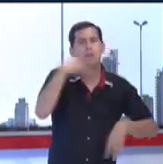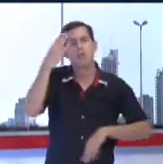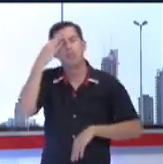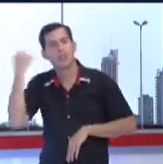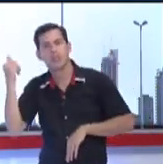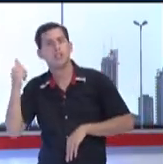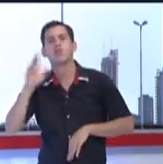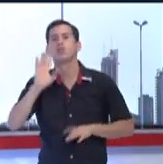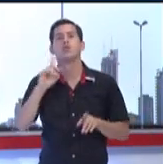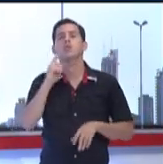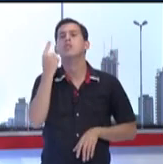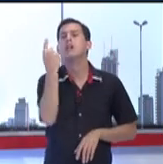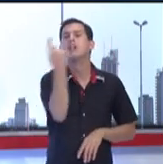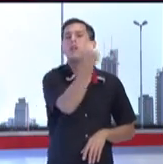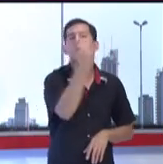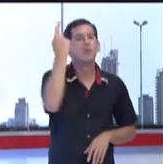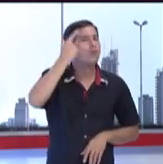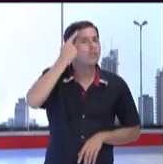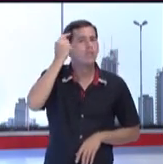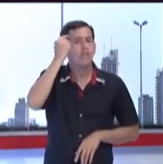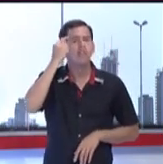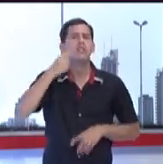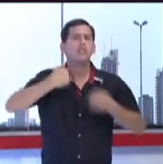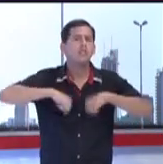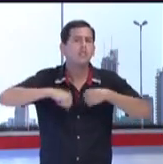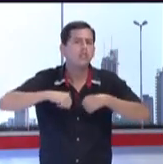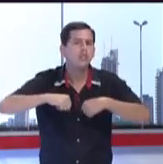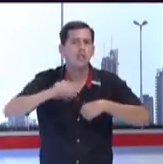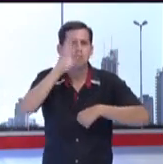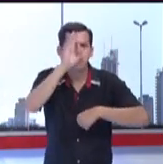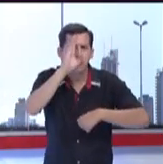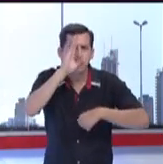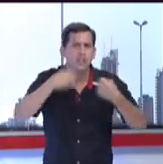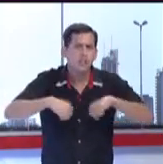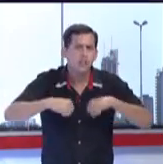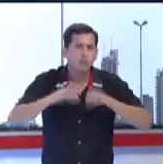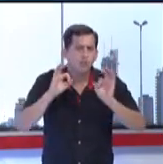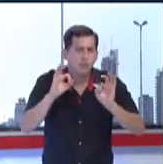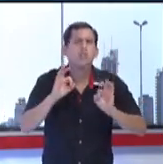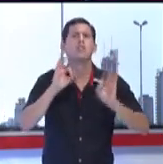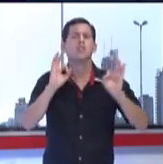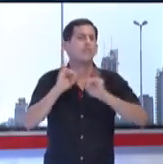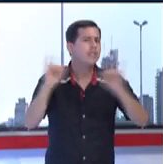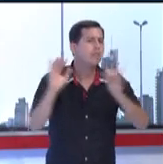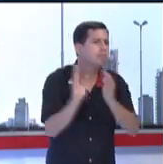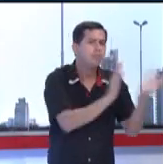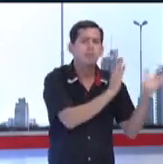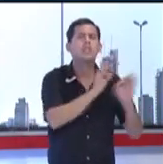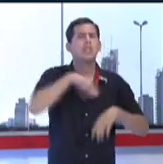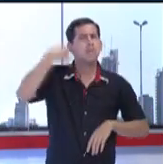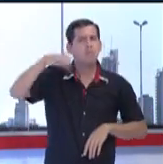la conciencia está en cada uno, ¿sí? Y el querer aprender y el querer saber más y el